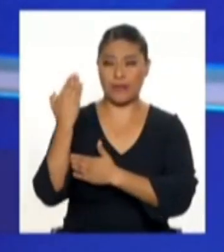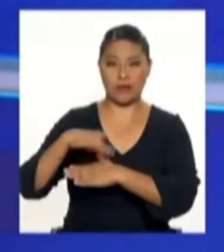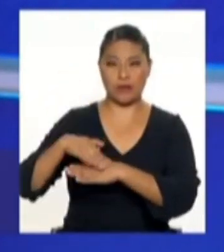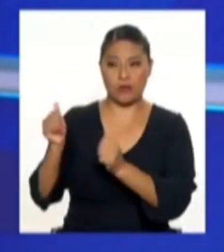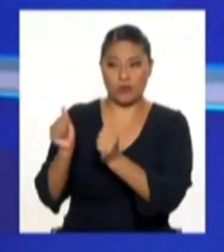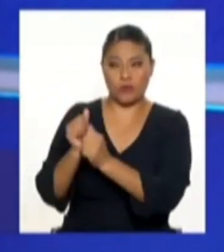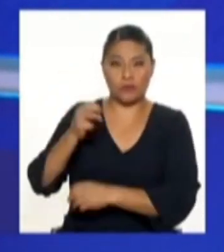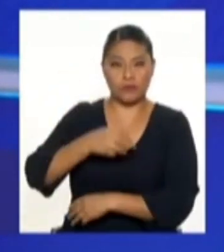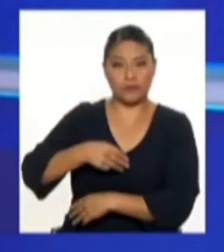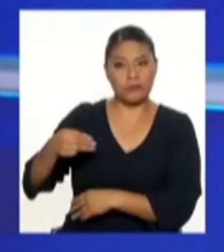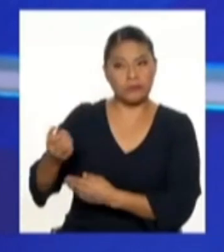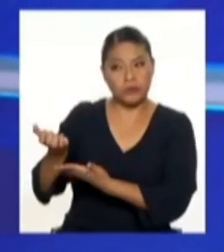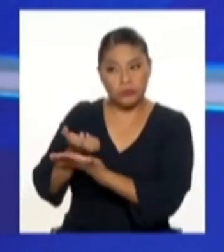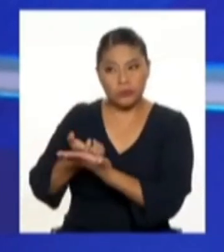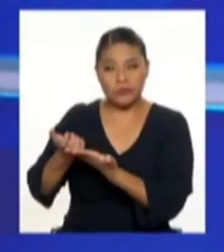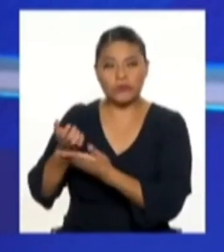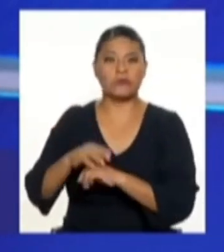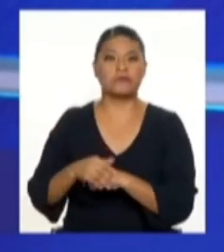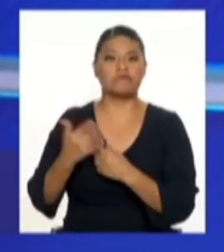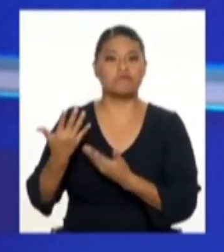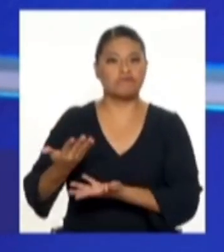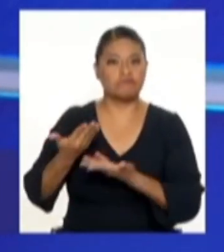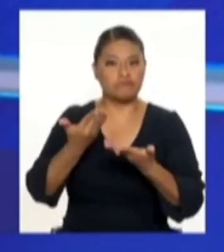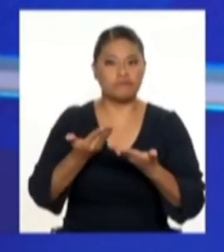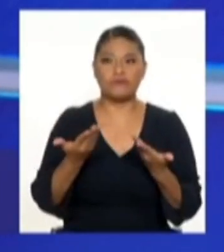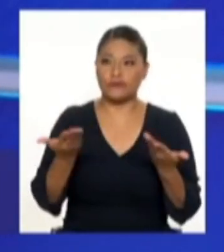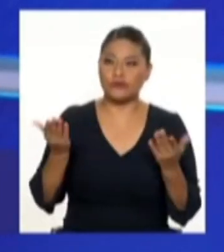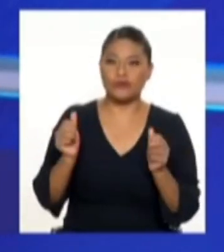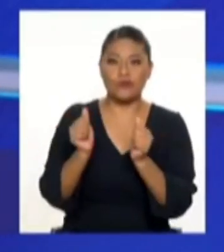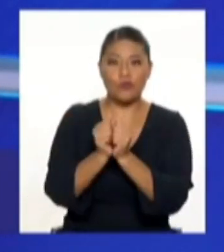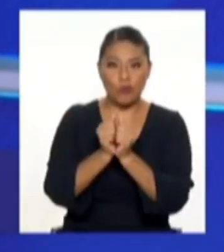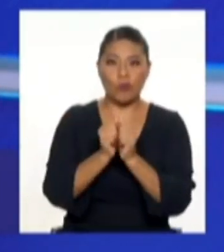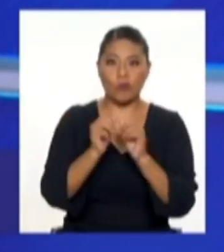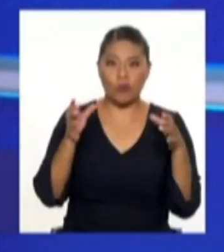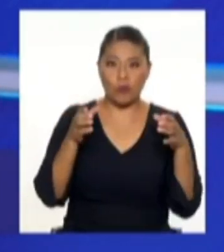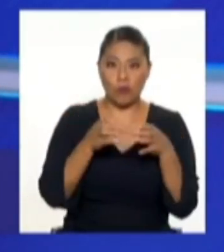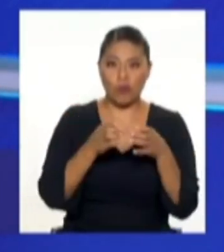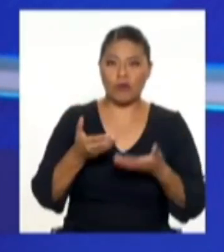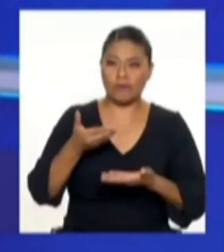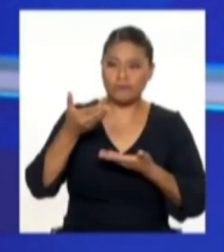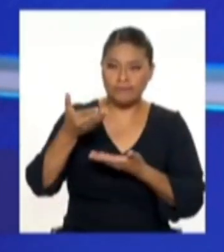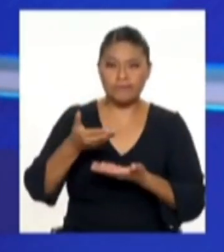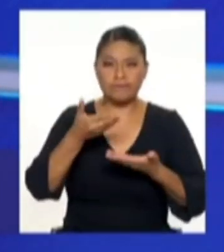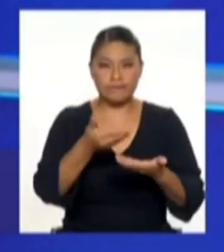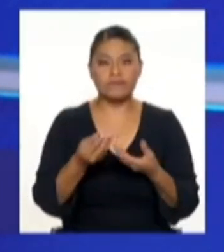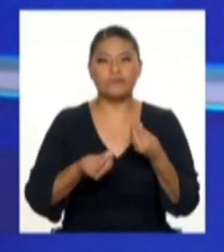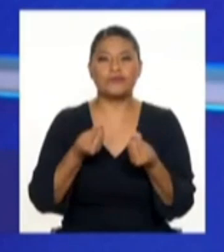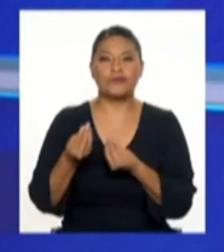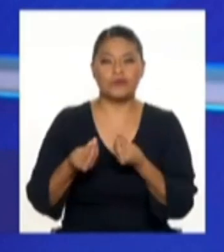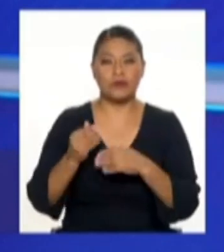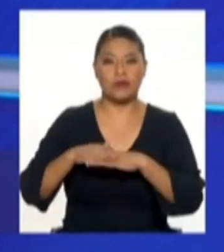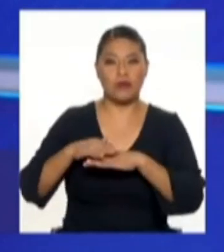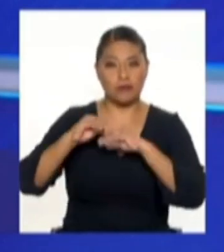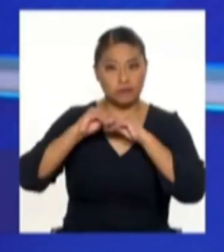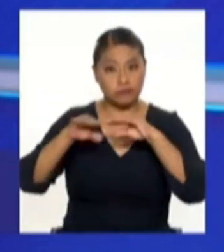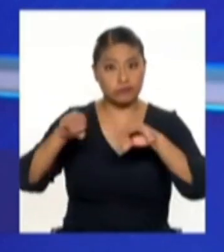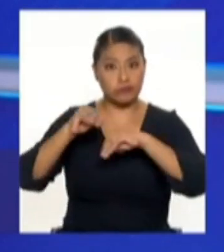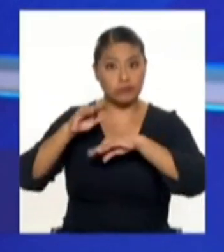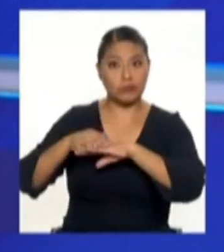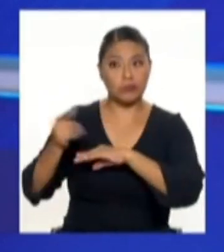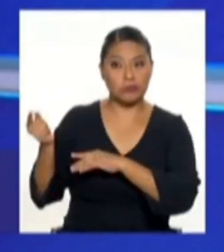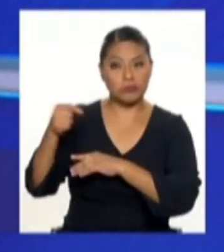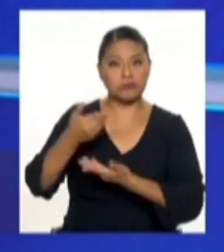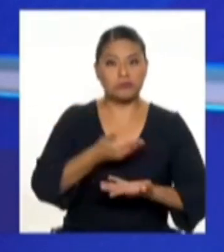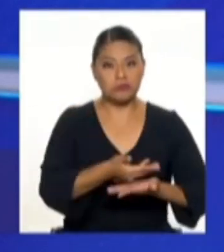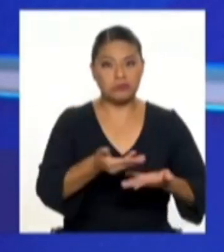Economía, Proinversión, con todo el equipo de Proinversión, que ha traído consigo una promoción de nuestras obras